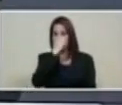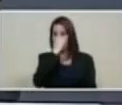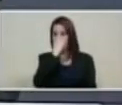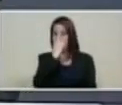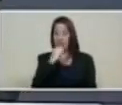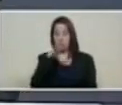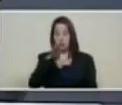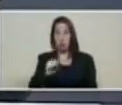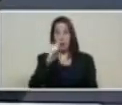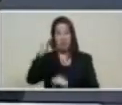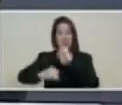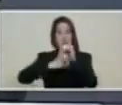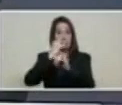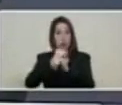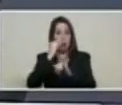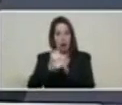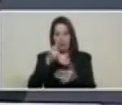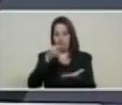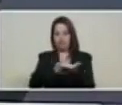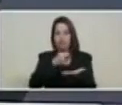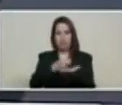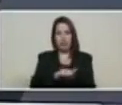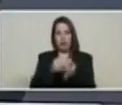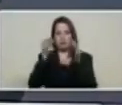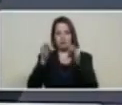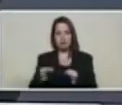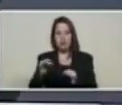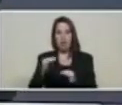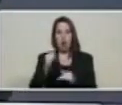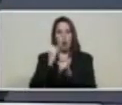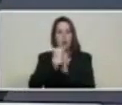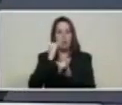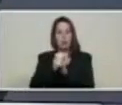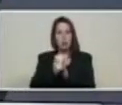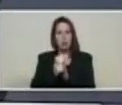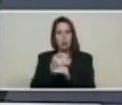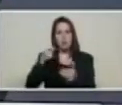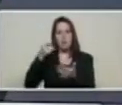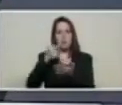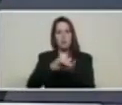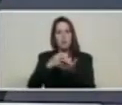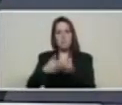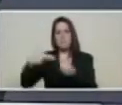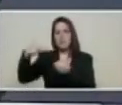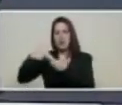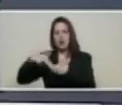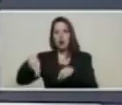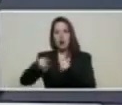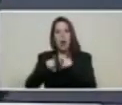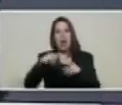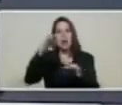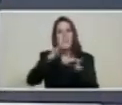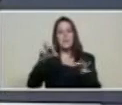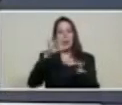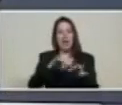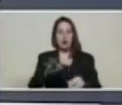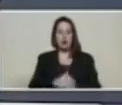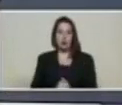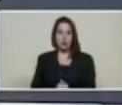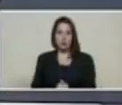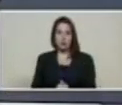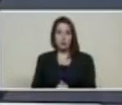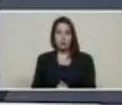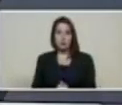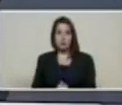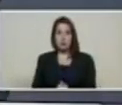internacionales en su moneda digital petrolera, el petro. Recientemente hicimos un conjunto